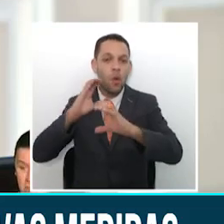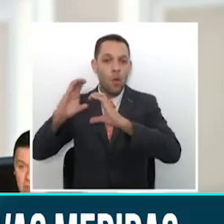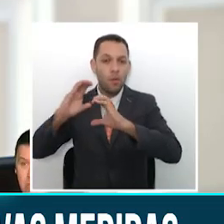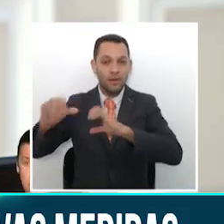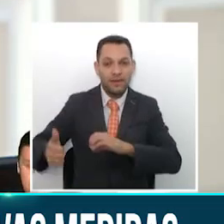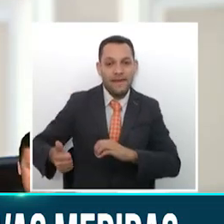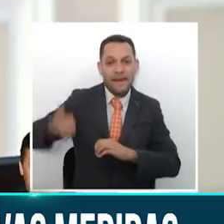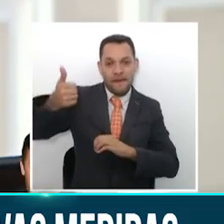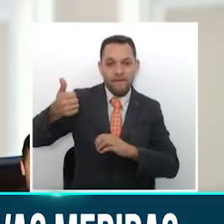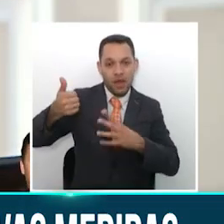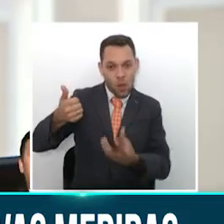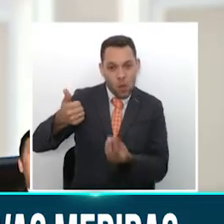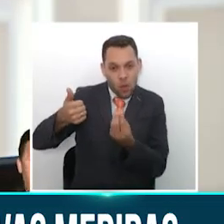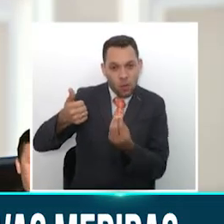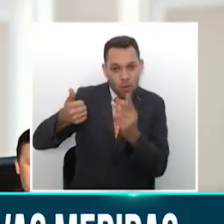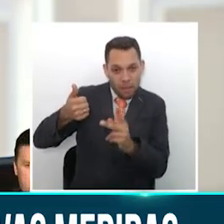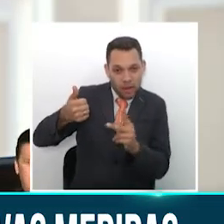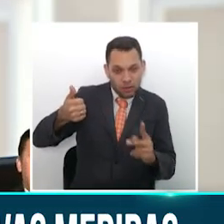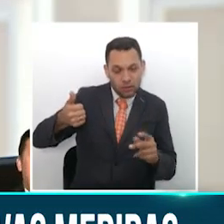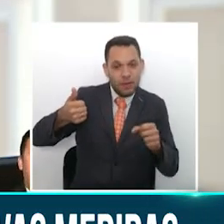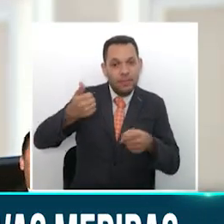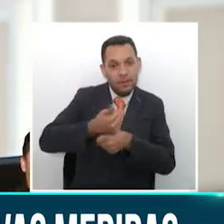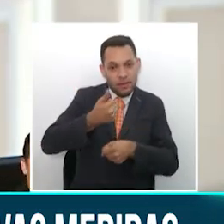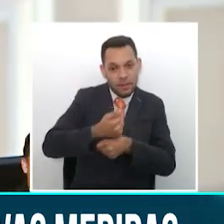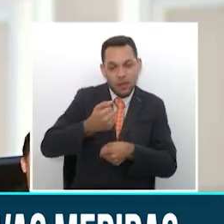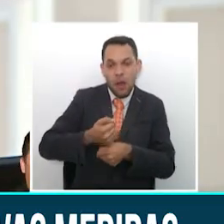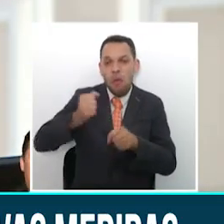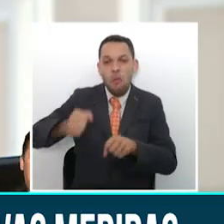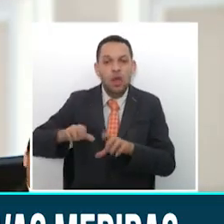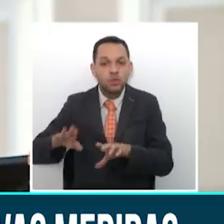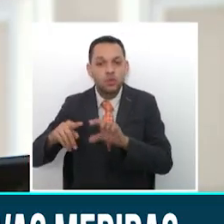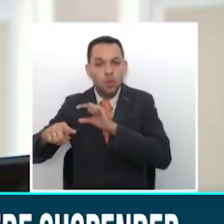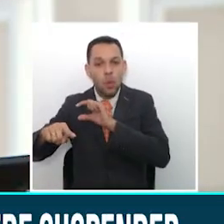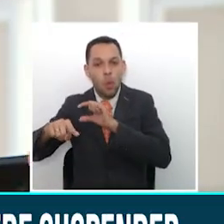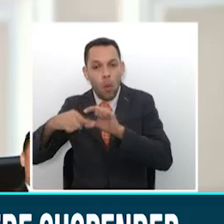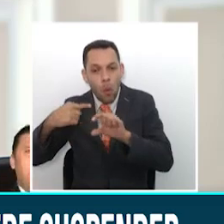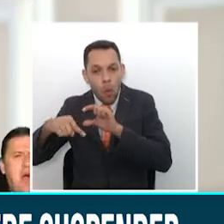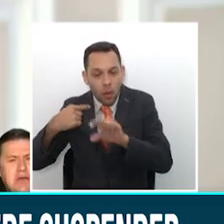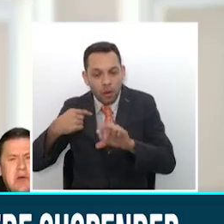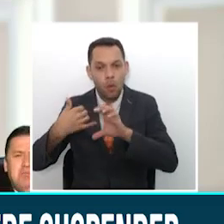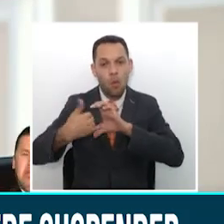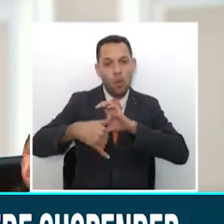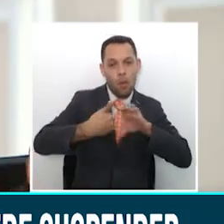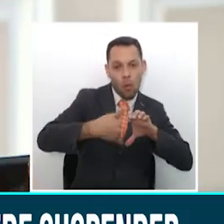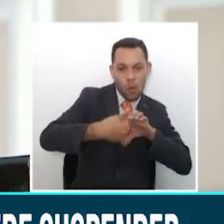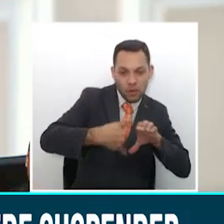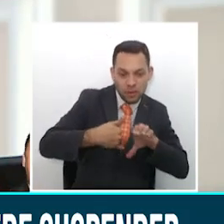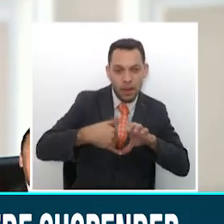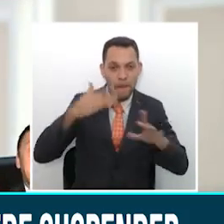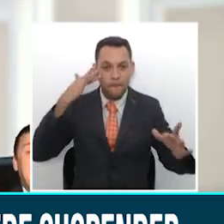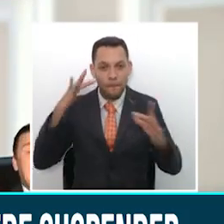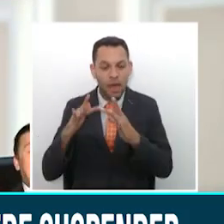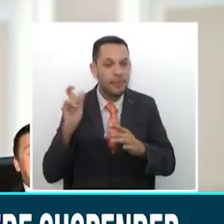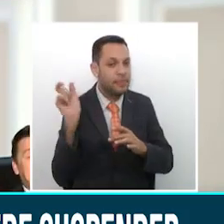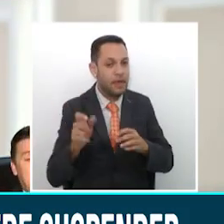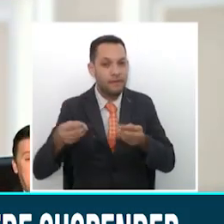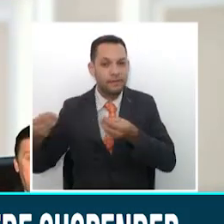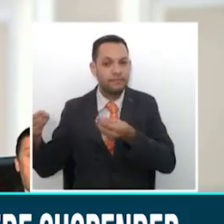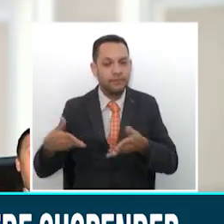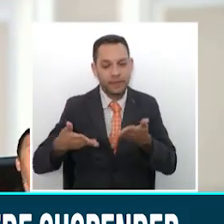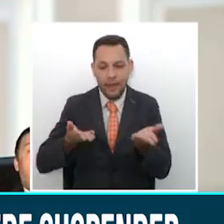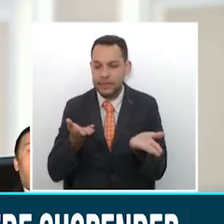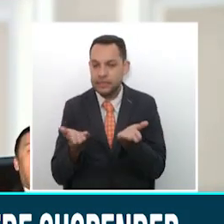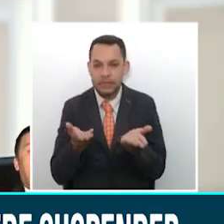trabajador pueden ser utilizados todos los correos electrónicos, WhatsApp o cualquier otro contacto, pero debe ser dentro de los